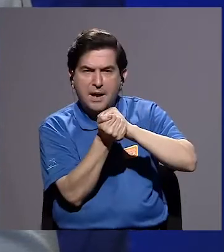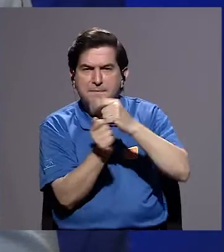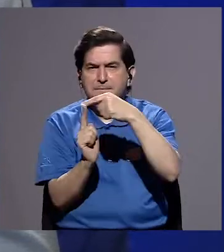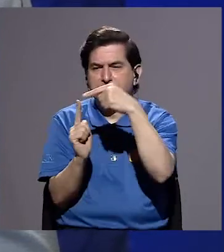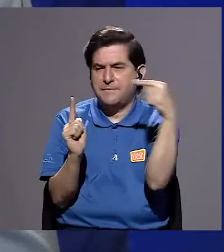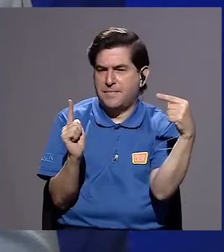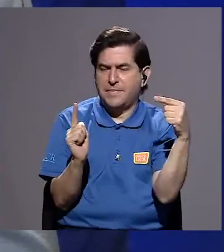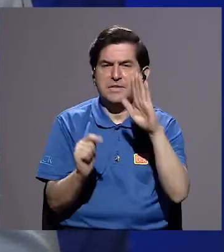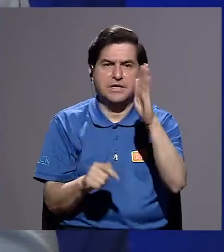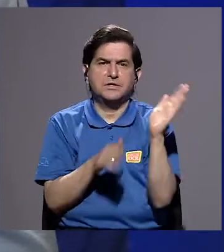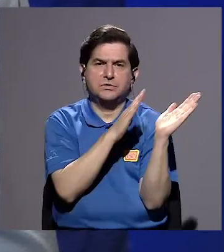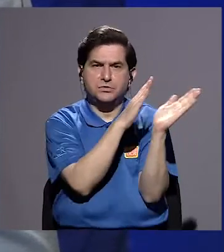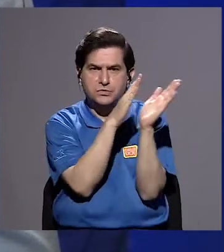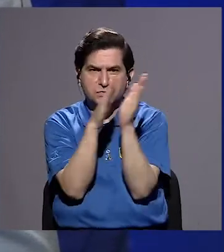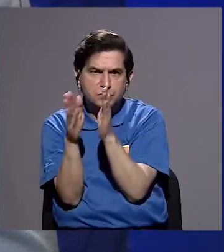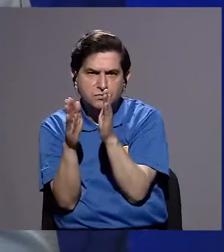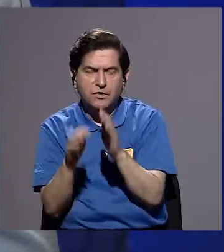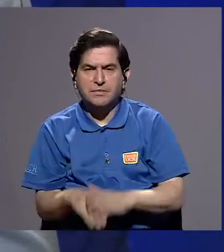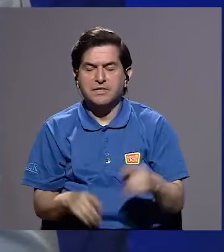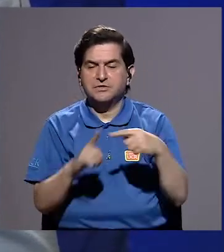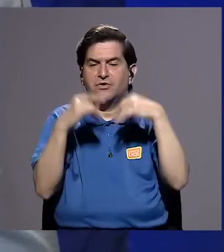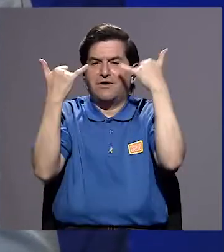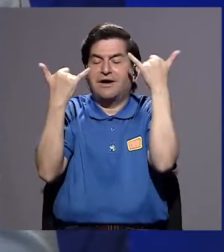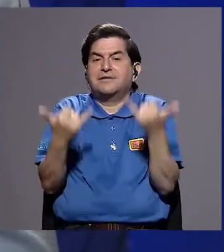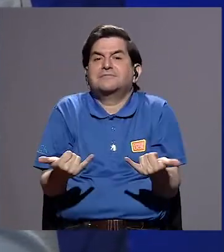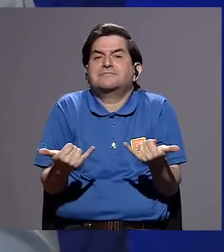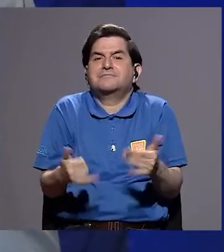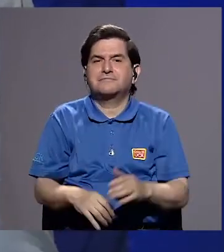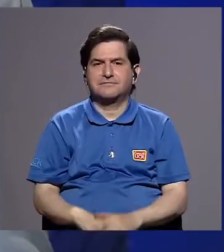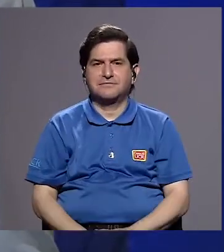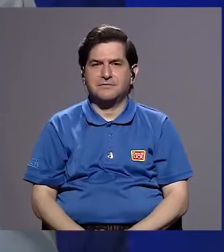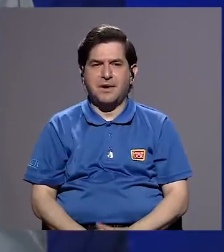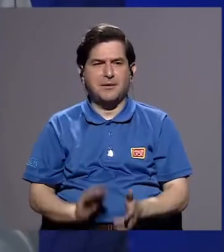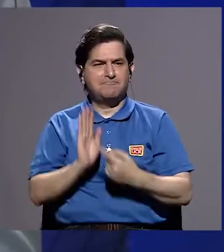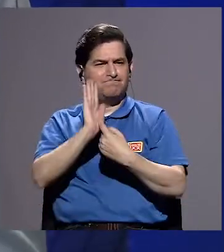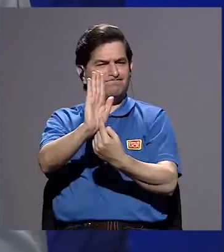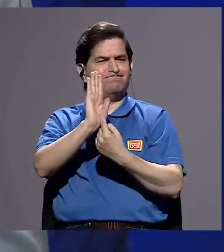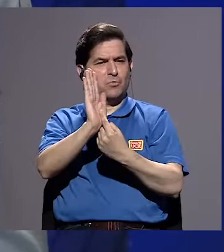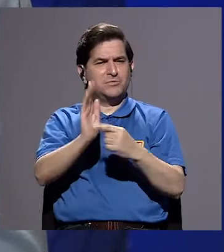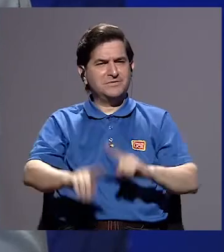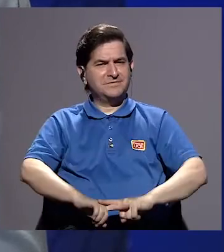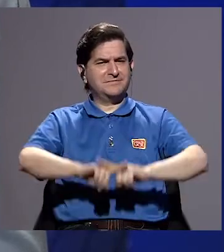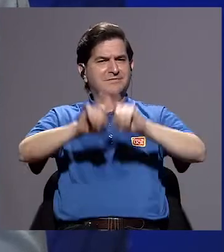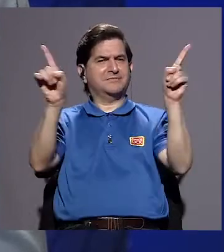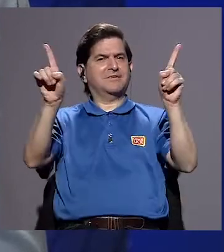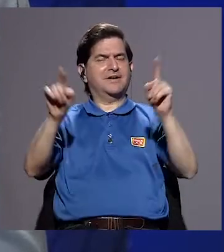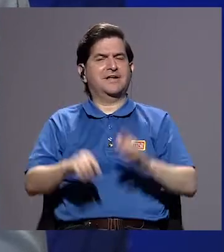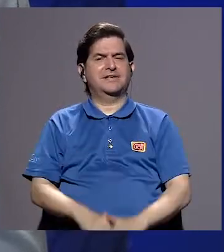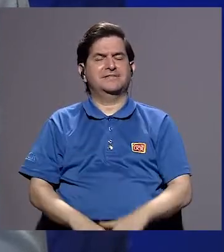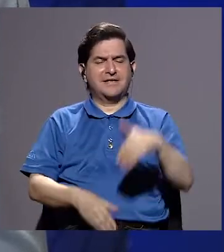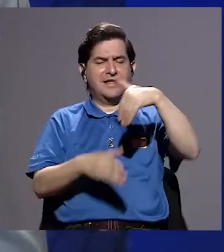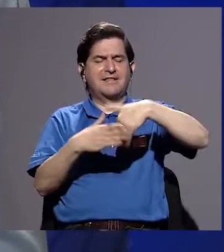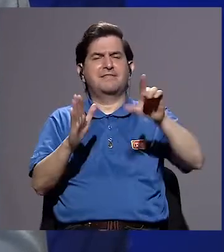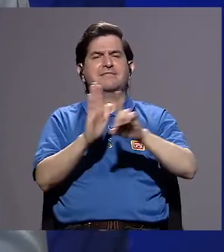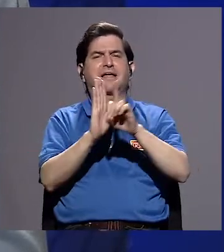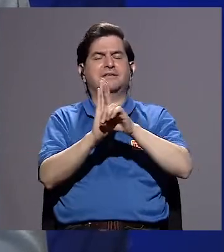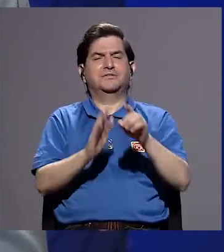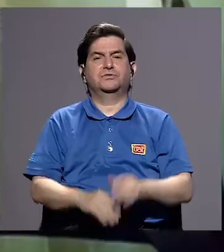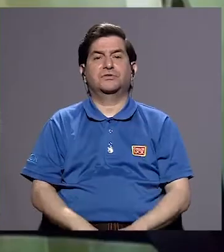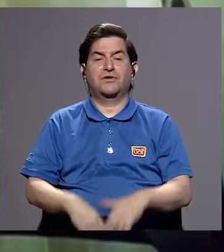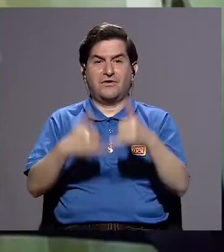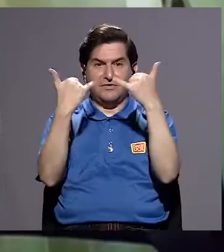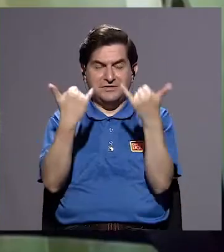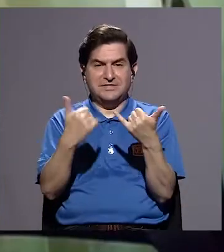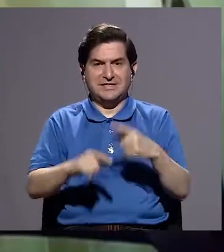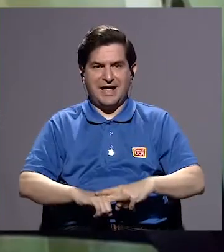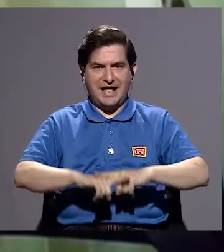desde su formación al día de hoy en donde se manifestaban esas diferencias en el derecho? Bueno,